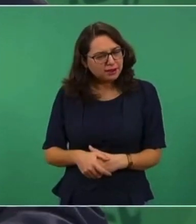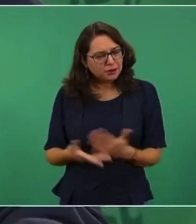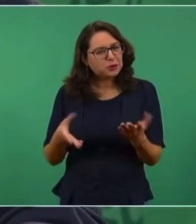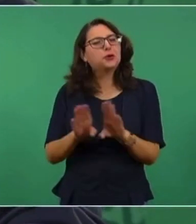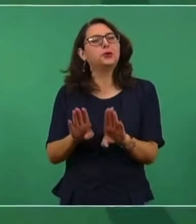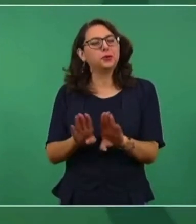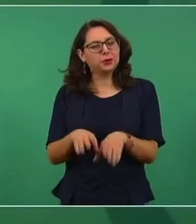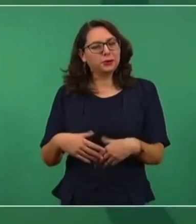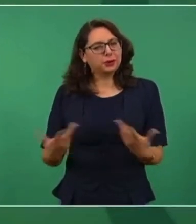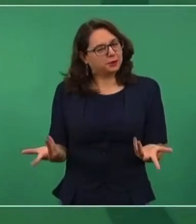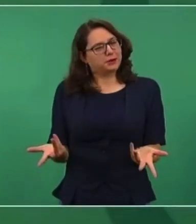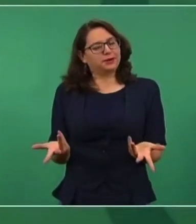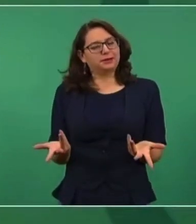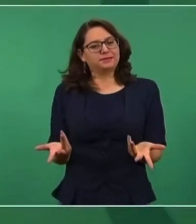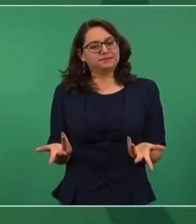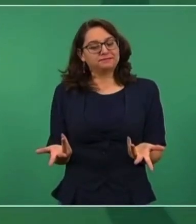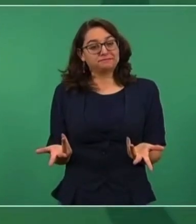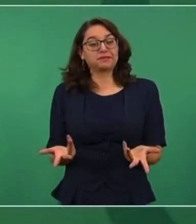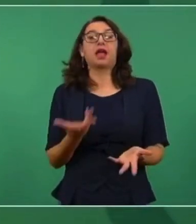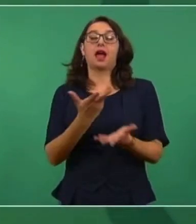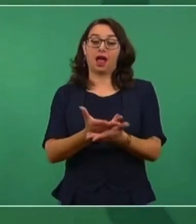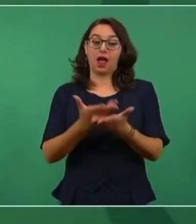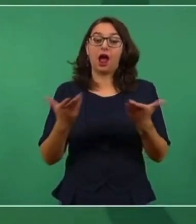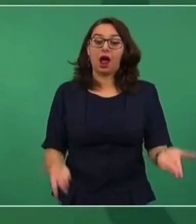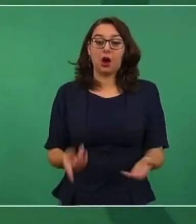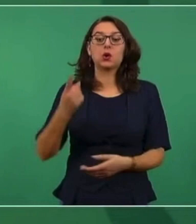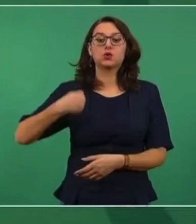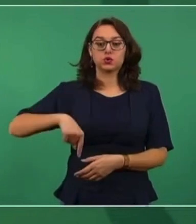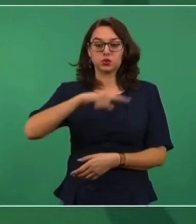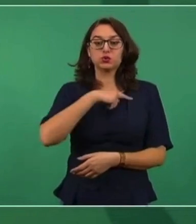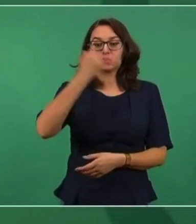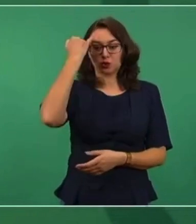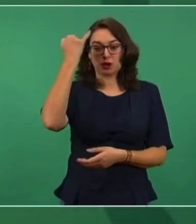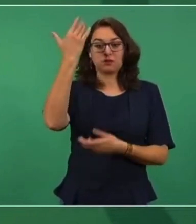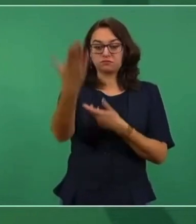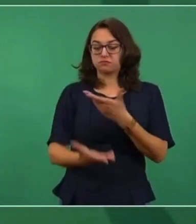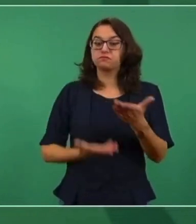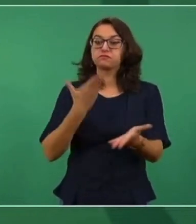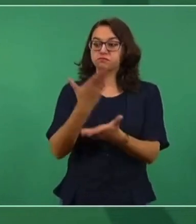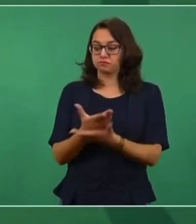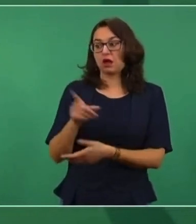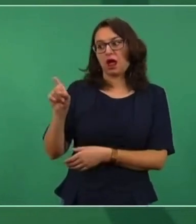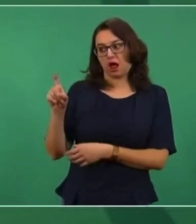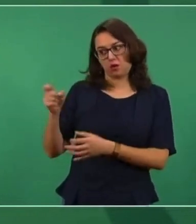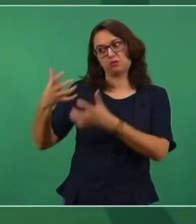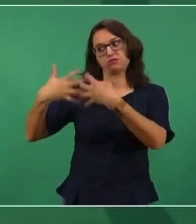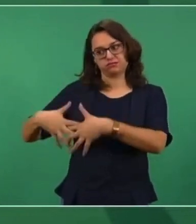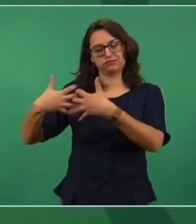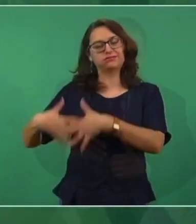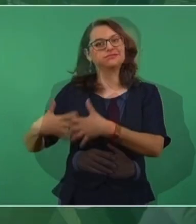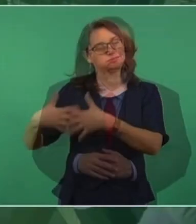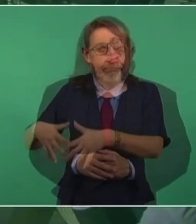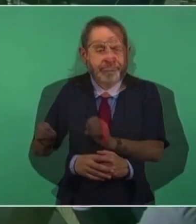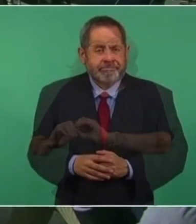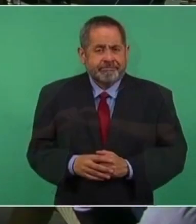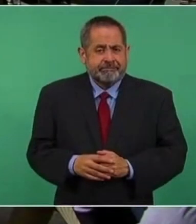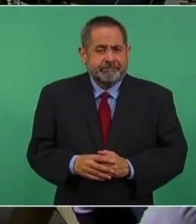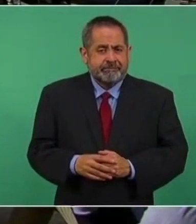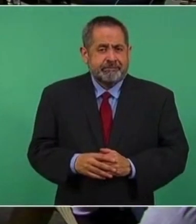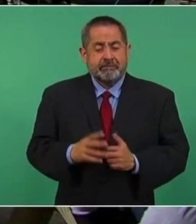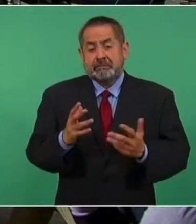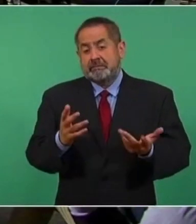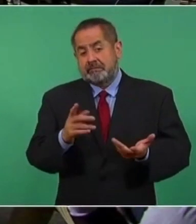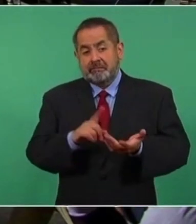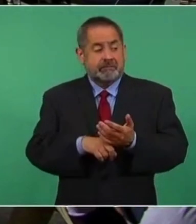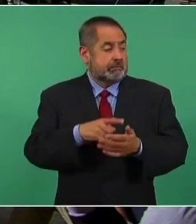Entonces, la iniciativa que estamos enviando es que se consideren las hidroeléctricas como energía limpia. Cuando se